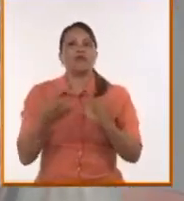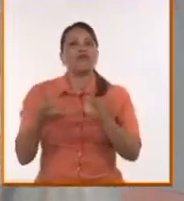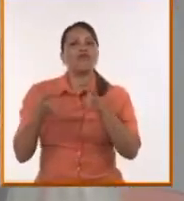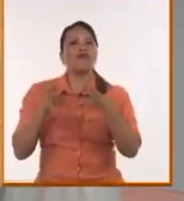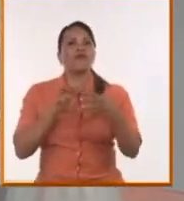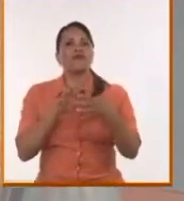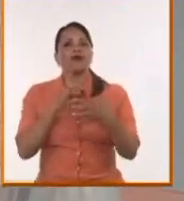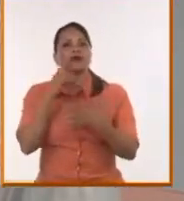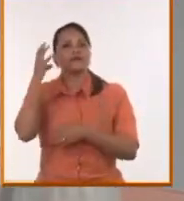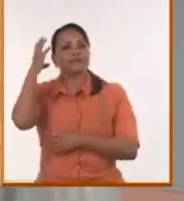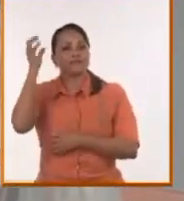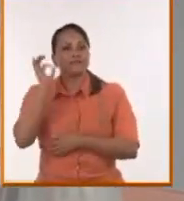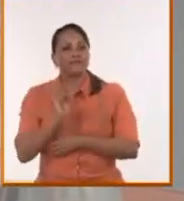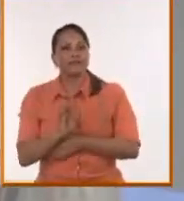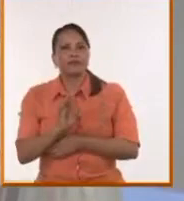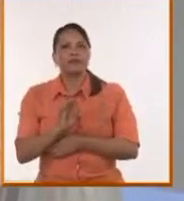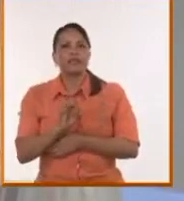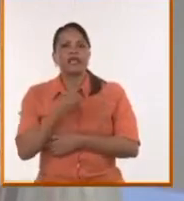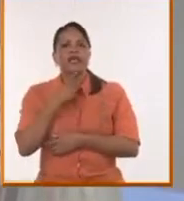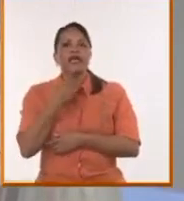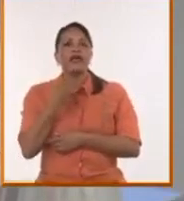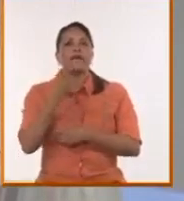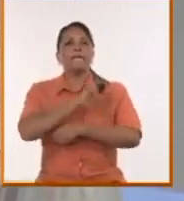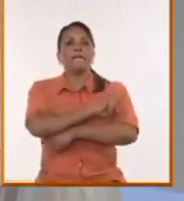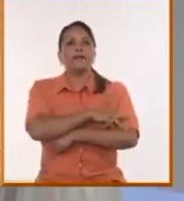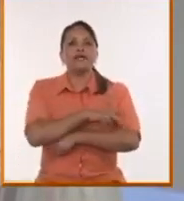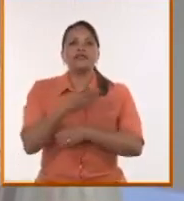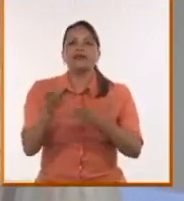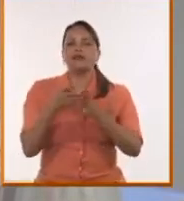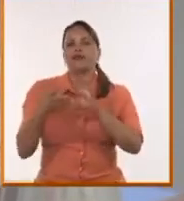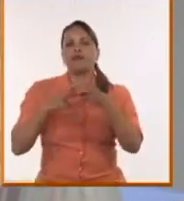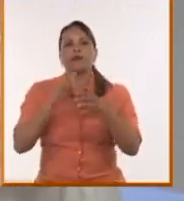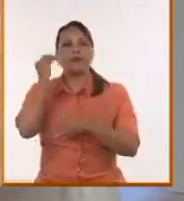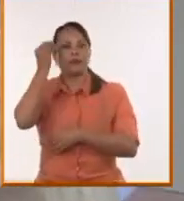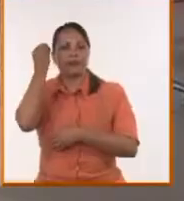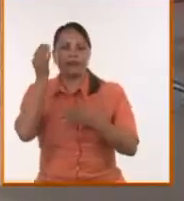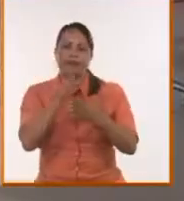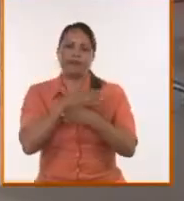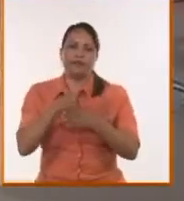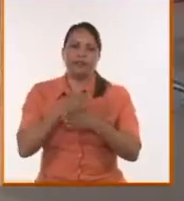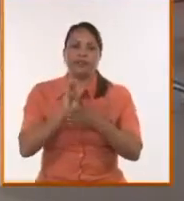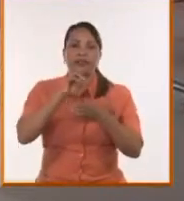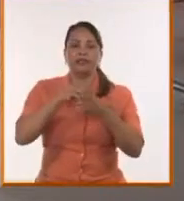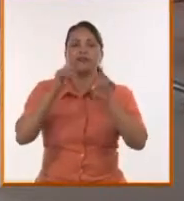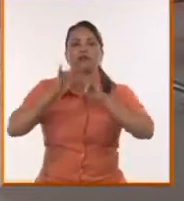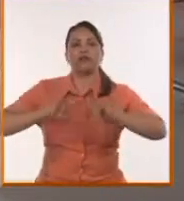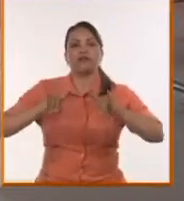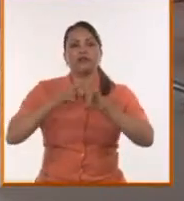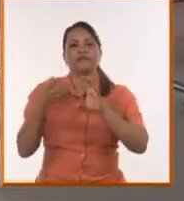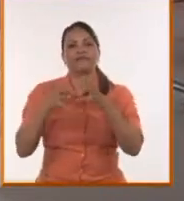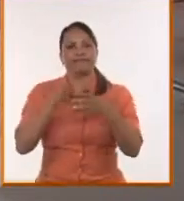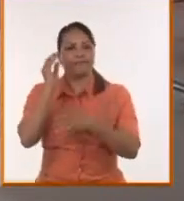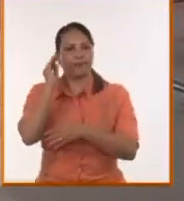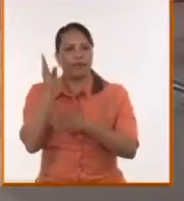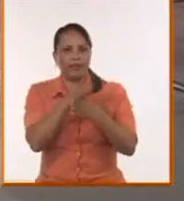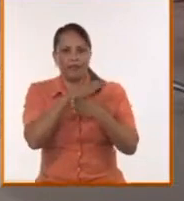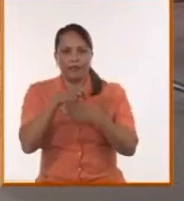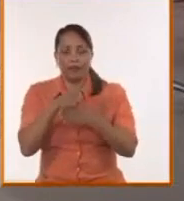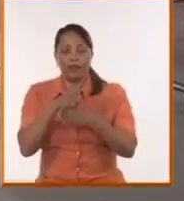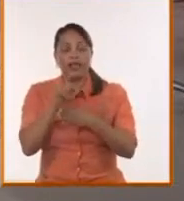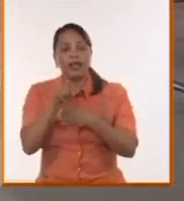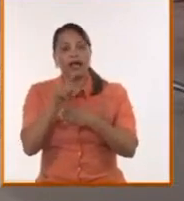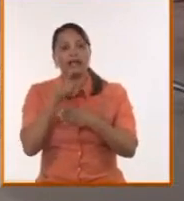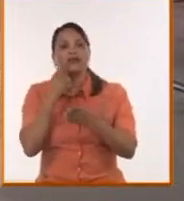en países que tenemos otras simbologías y otras realidades dentro de nuestras diversidades. Ahí entonces se conjuga. Es decir, cómo nosotros